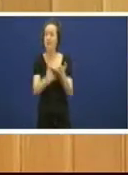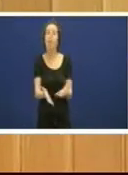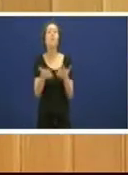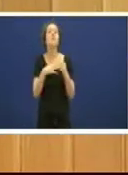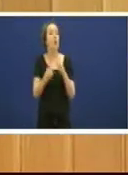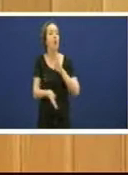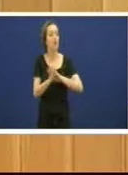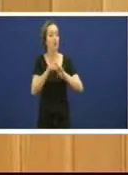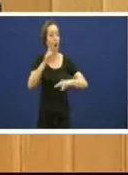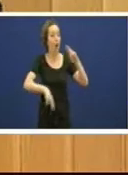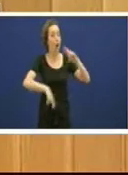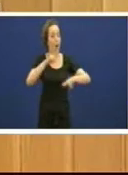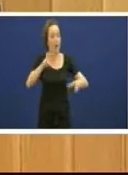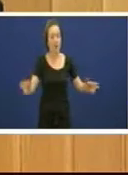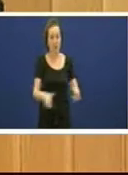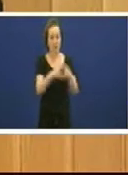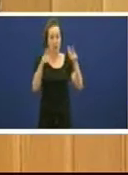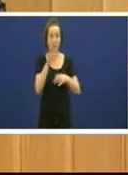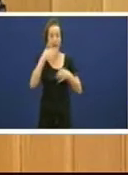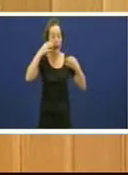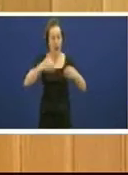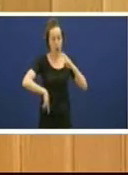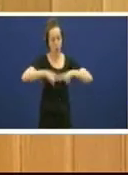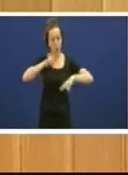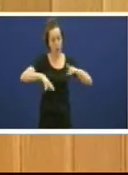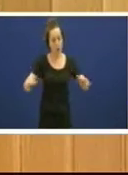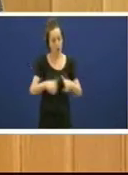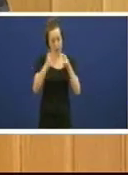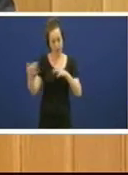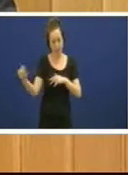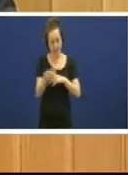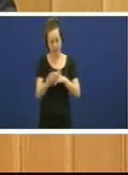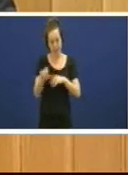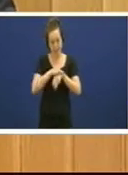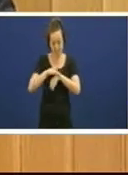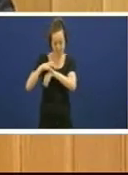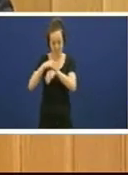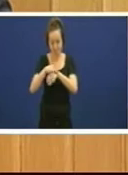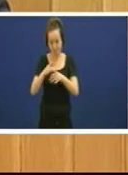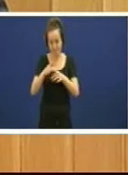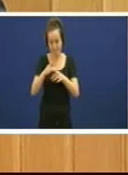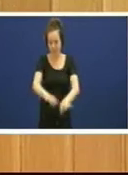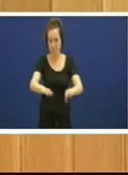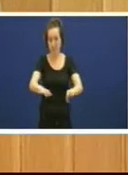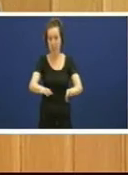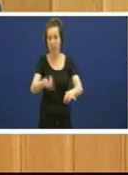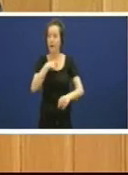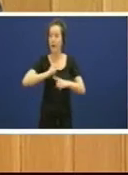social evidentemente a obra social ten que ser reconducida e especializada a xunta ben desixir a